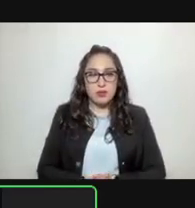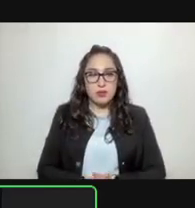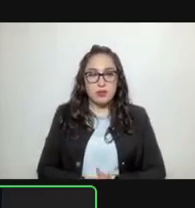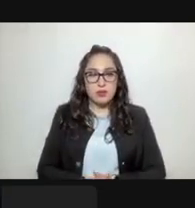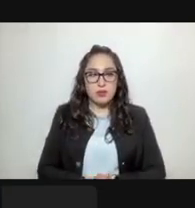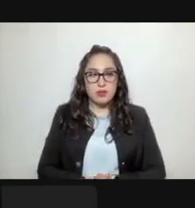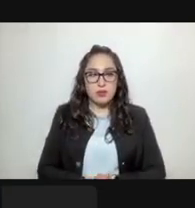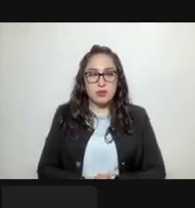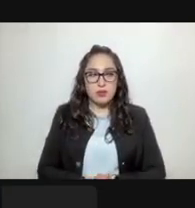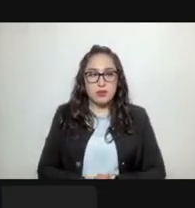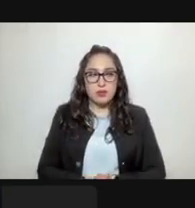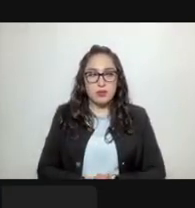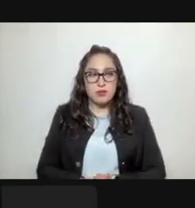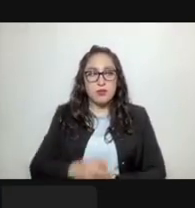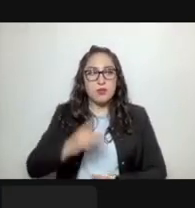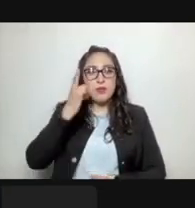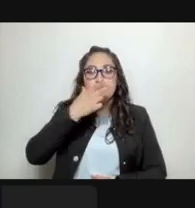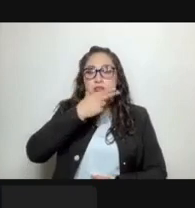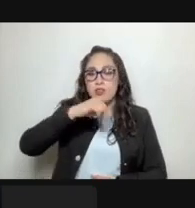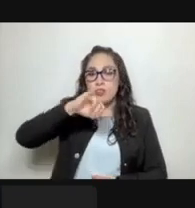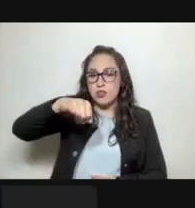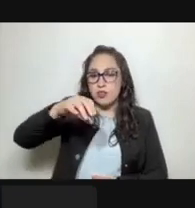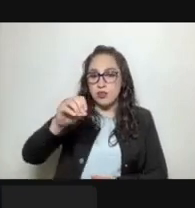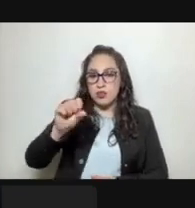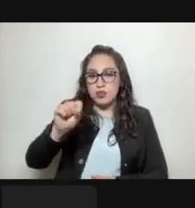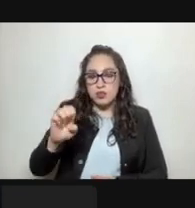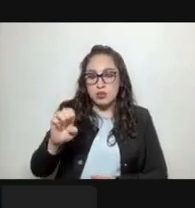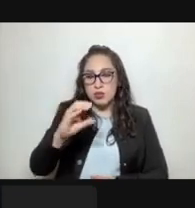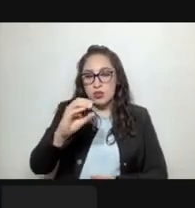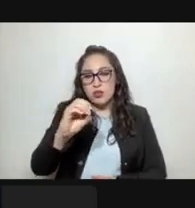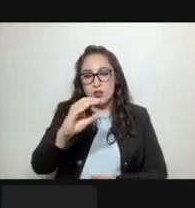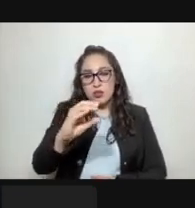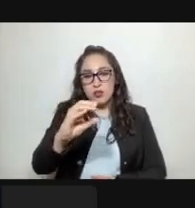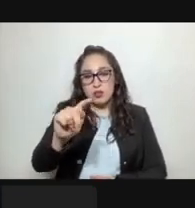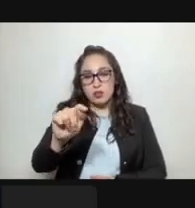Diputado José Octavio Rivero Villaseñor.